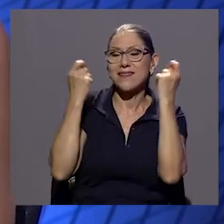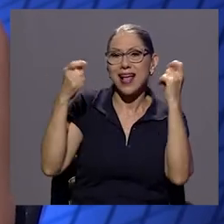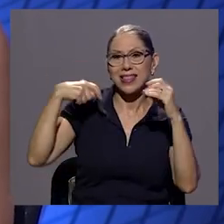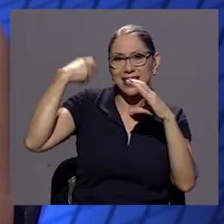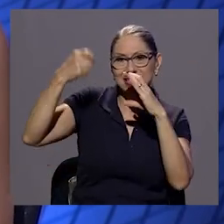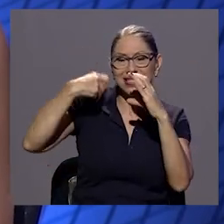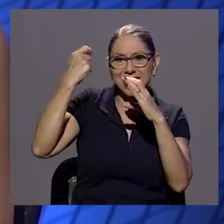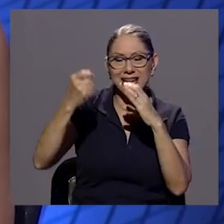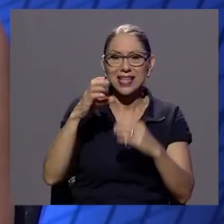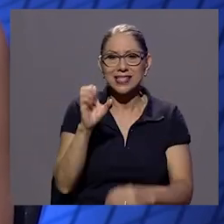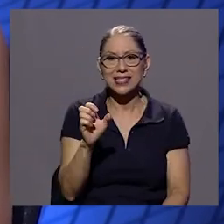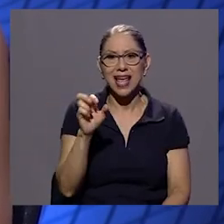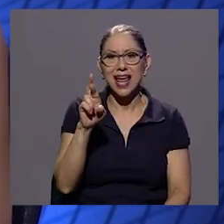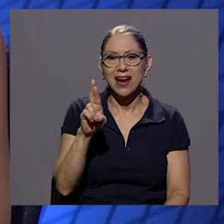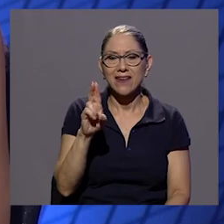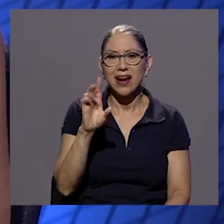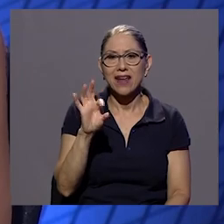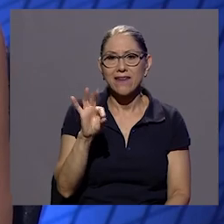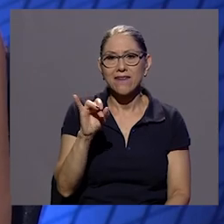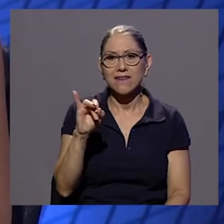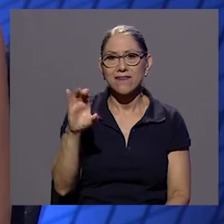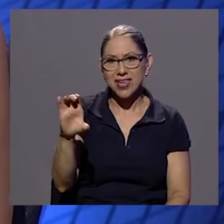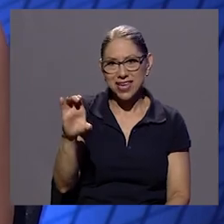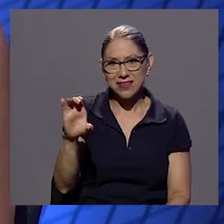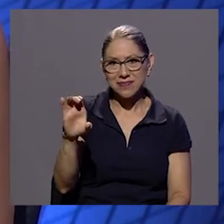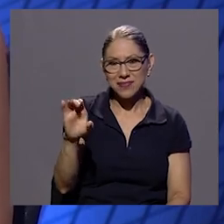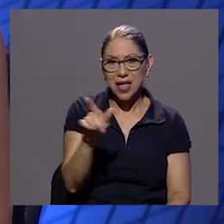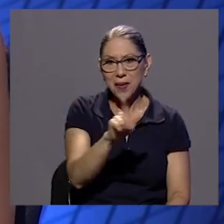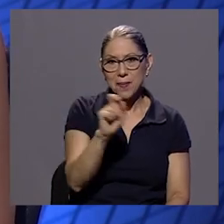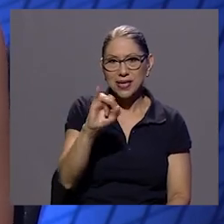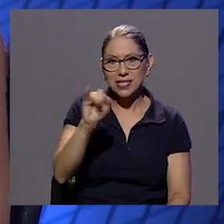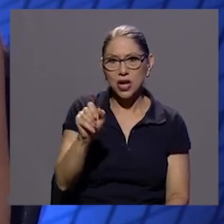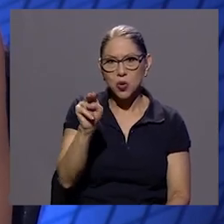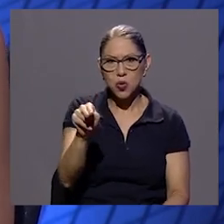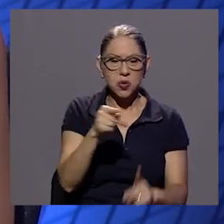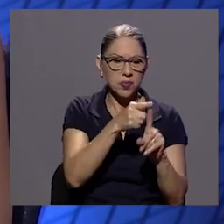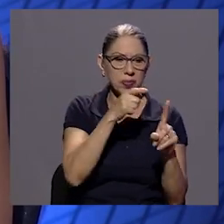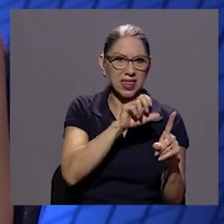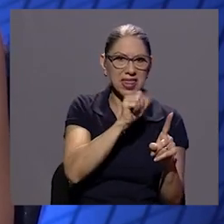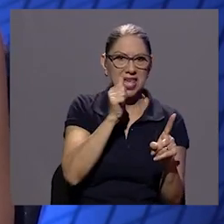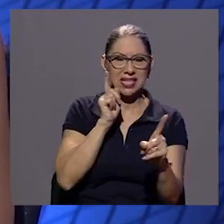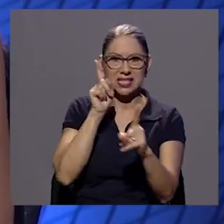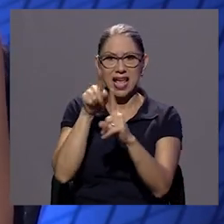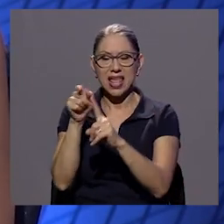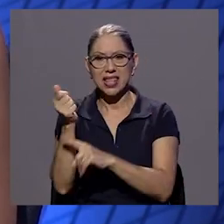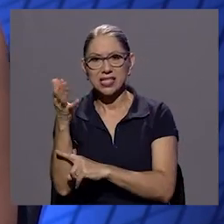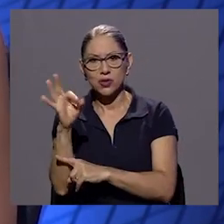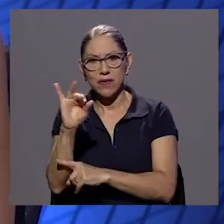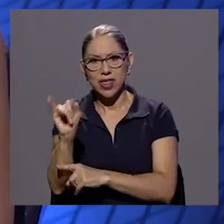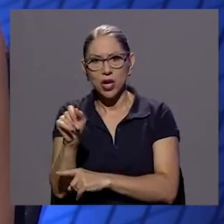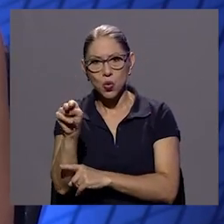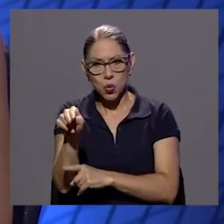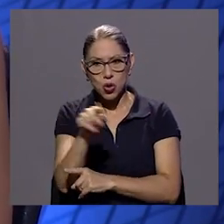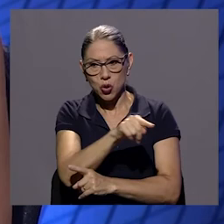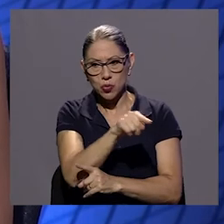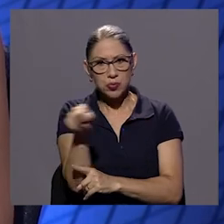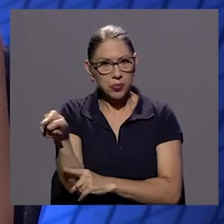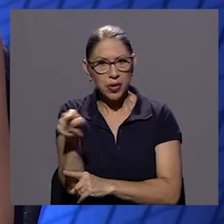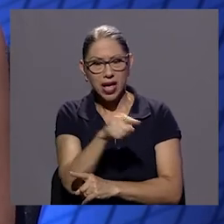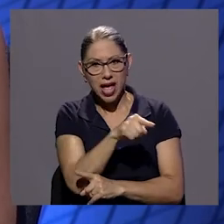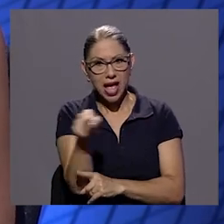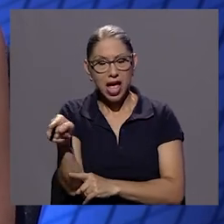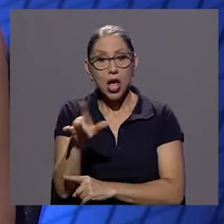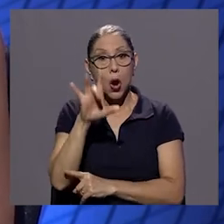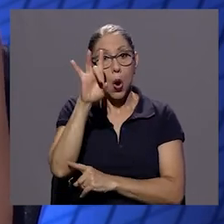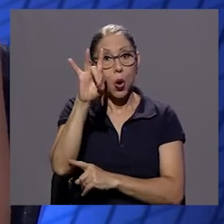CRFIC en el mes de junio entonces entre el 10 y el 19 de junio que es el festival van a haber normalmente ocho